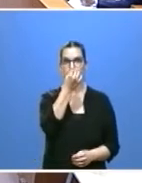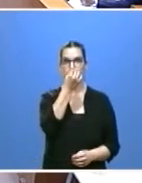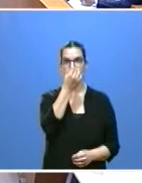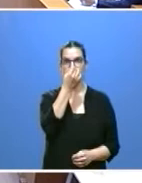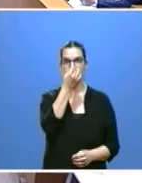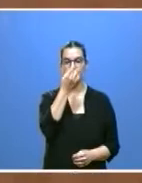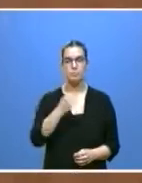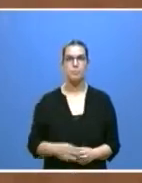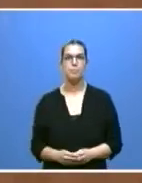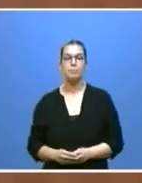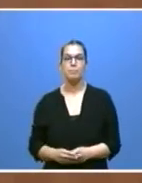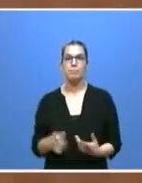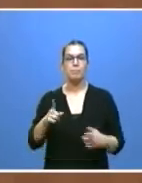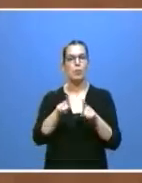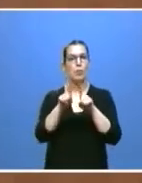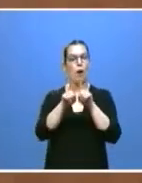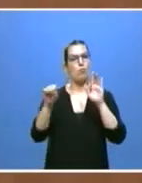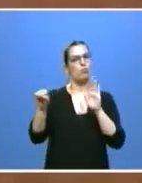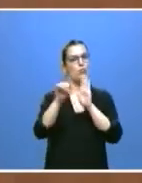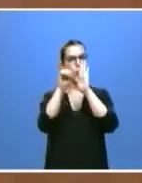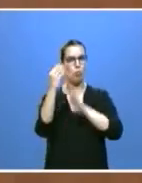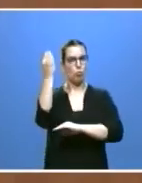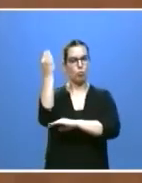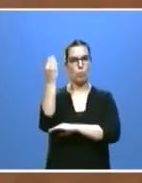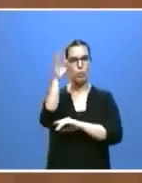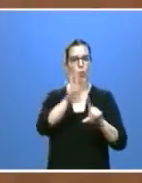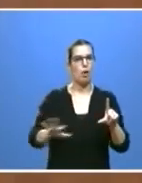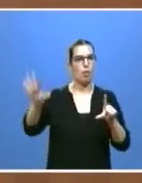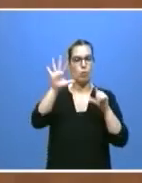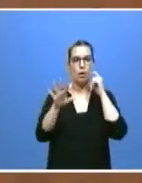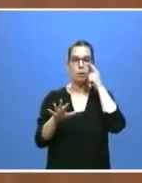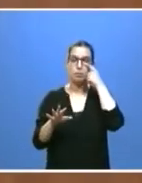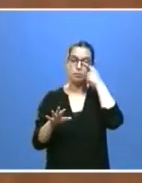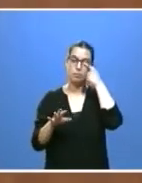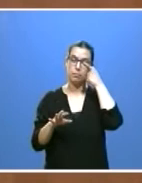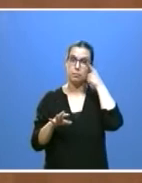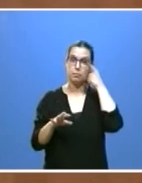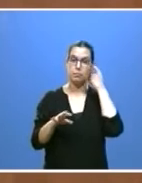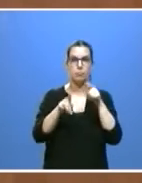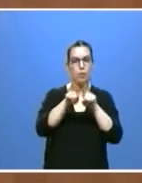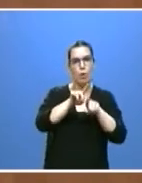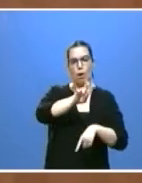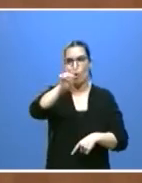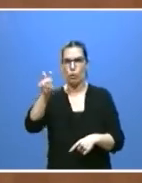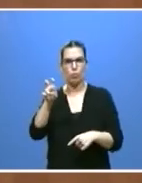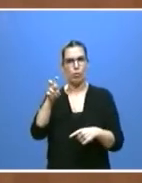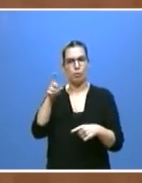un símbolo nacional como otros símbolos y monumentos que expresan lo mejor de nuestra historia y que hoy